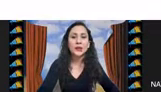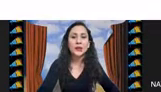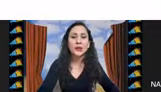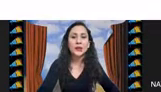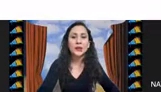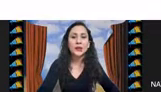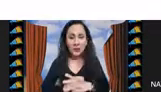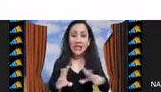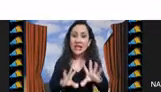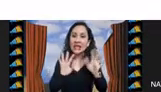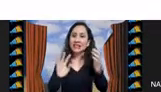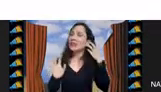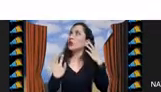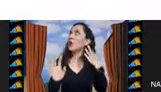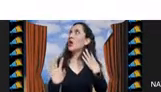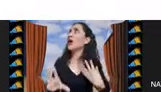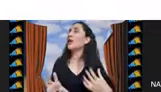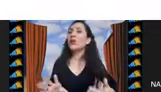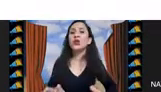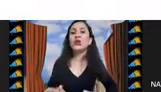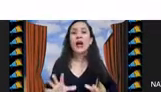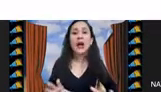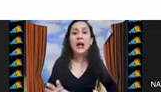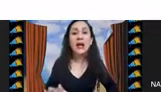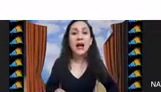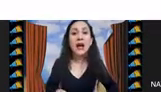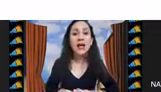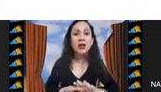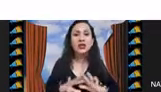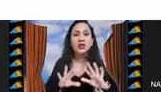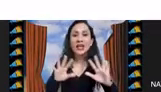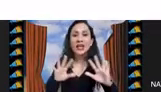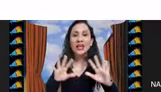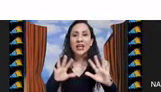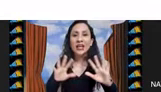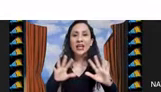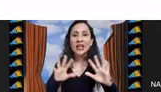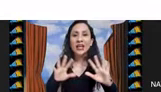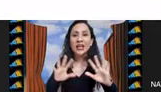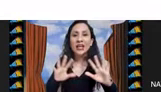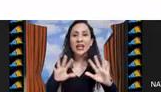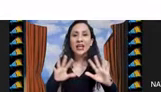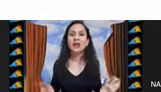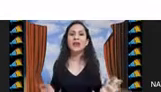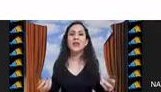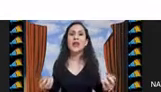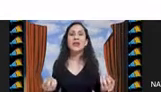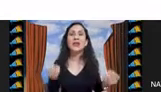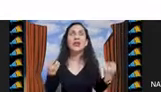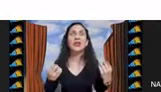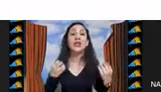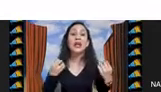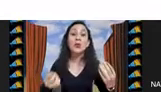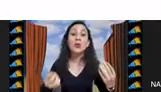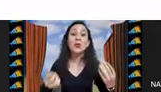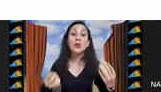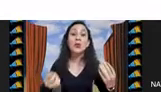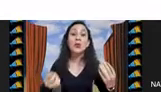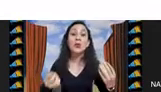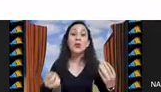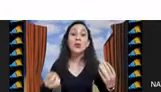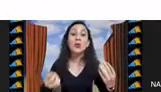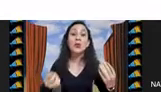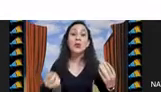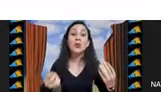Bueno, y así es como llegamos al contexto de la investigación digamos que tenemos